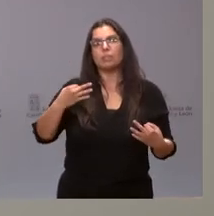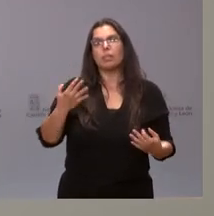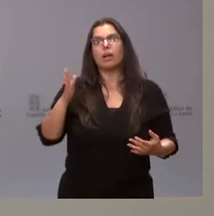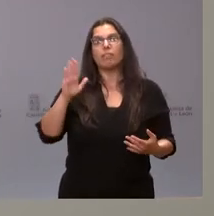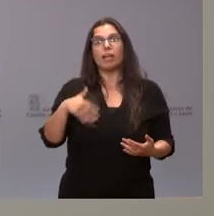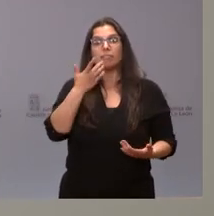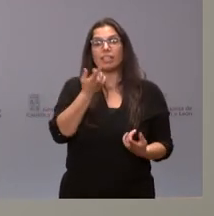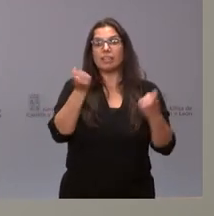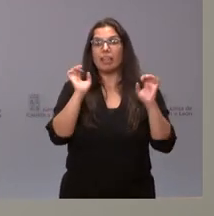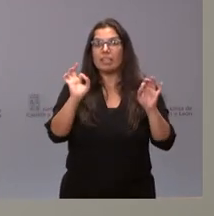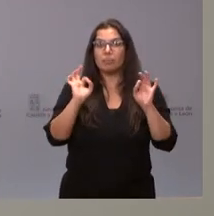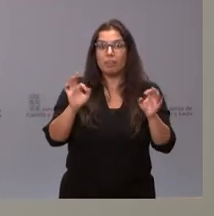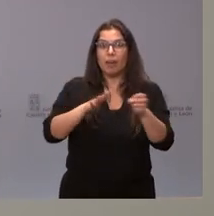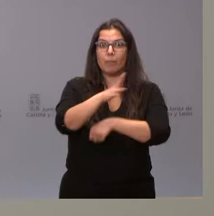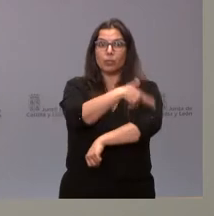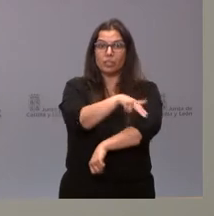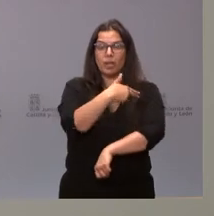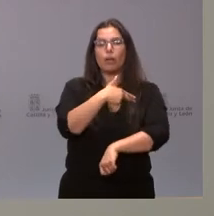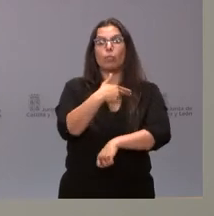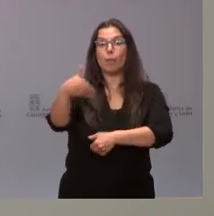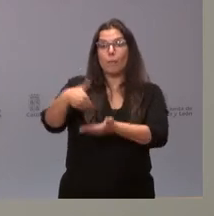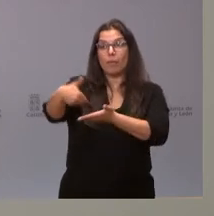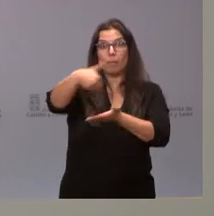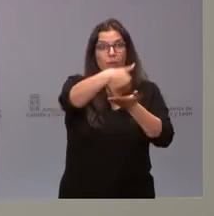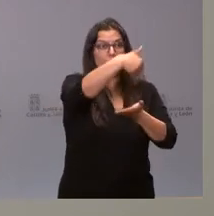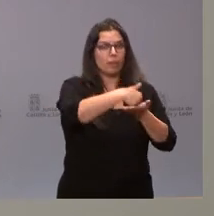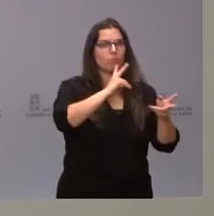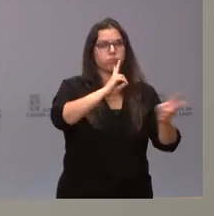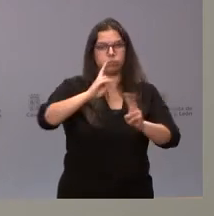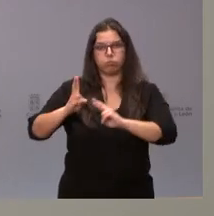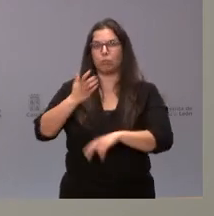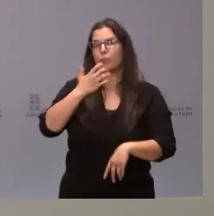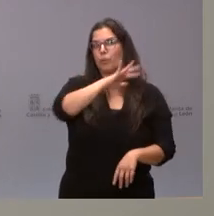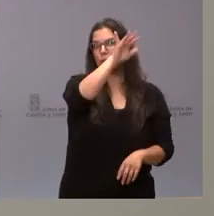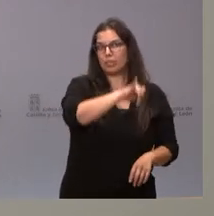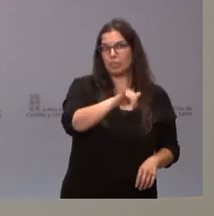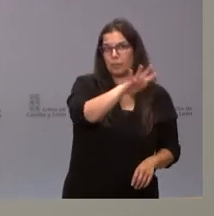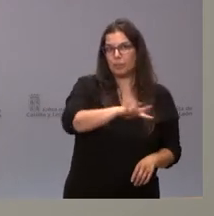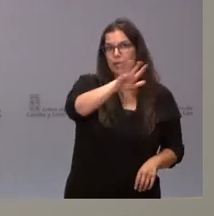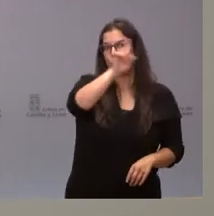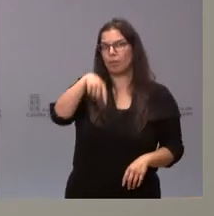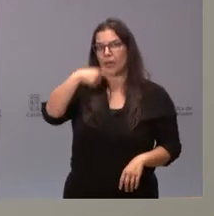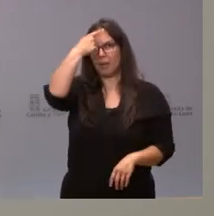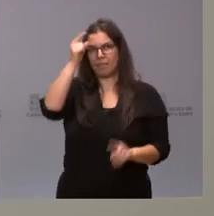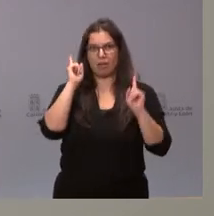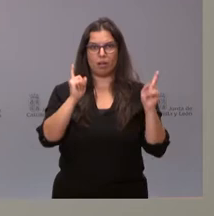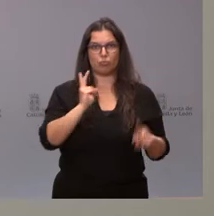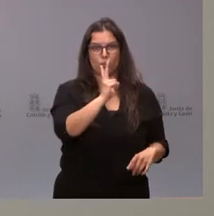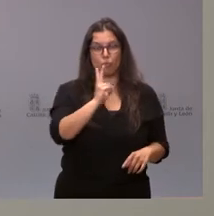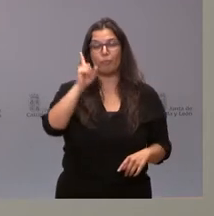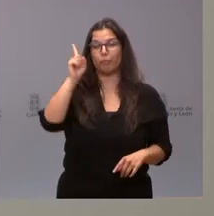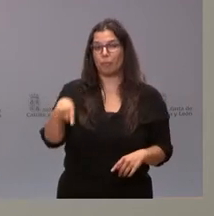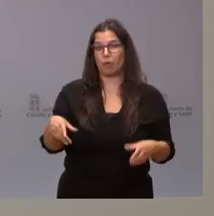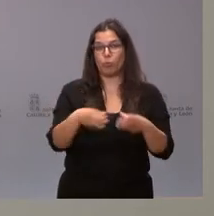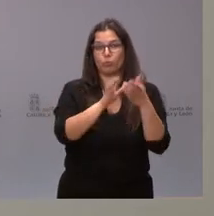necesidades específicas en el ámbito sanitario, ven satisfechas algunas de sus demandas. Hablamos del Bierzo y hablamos de Ávila. Igualmente, la Junta de